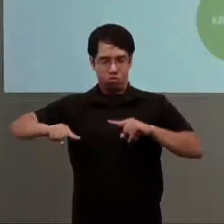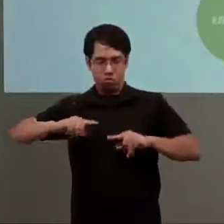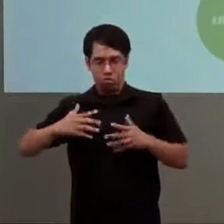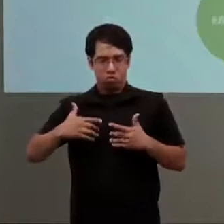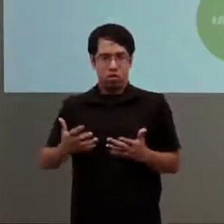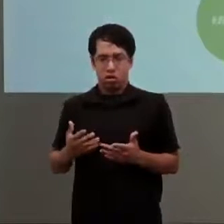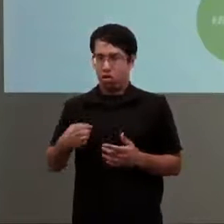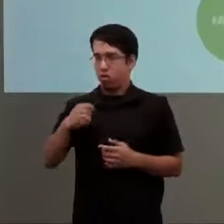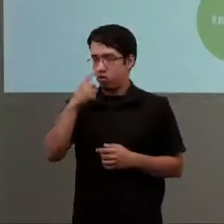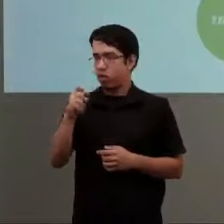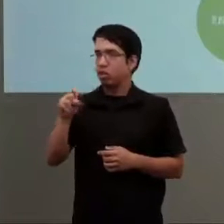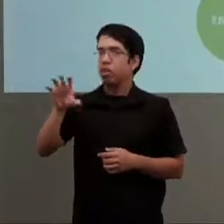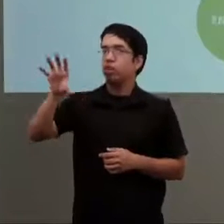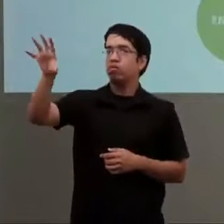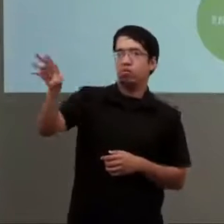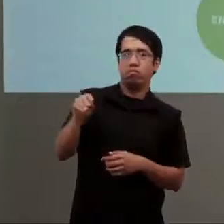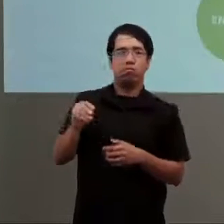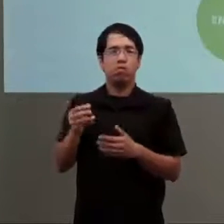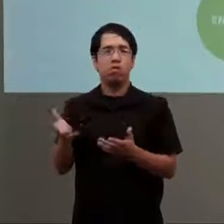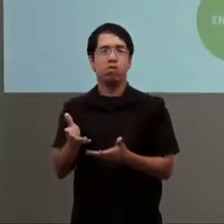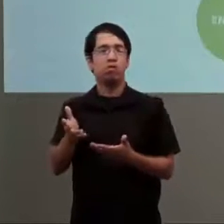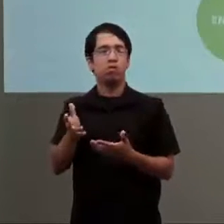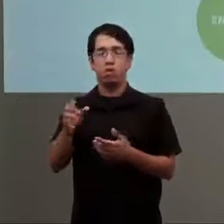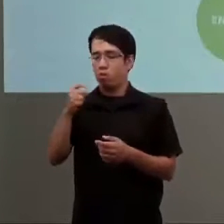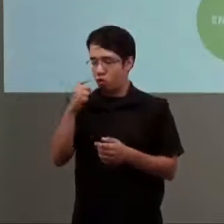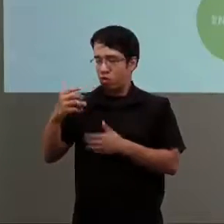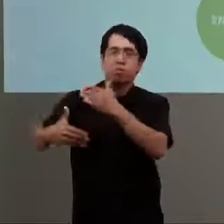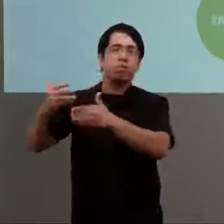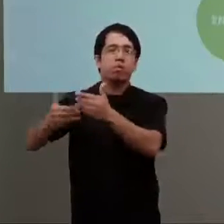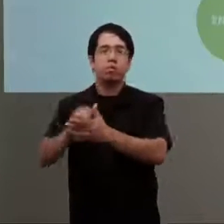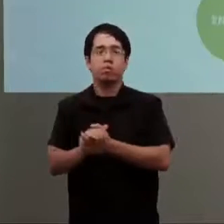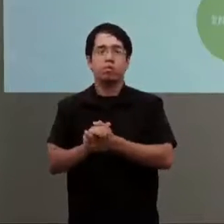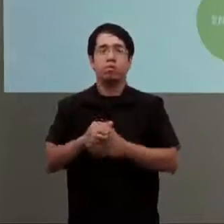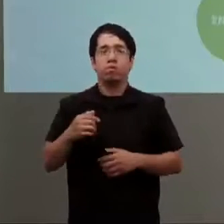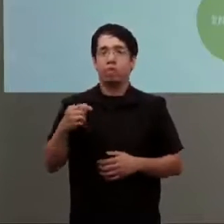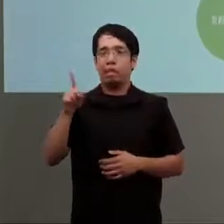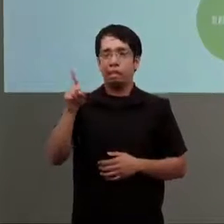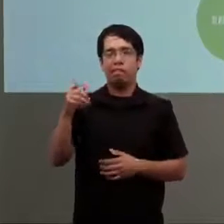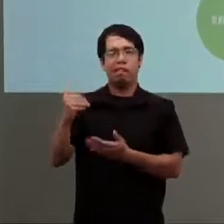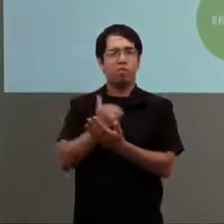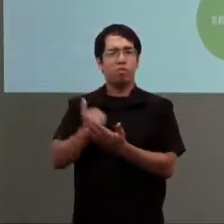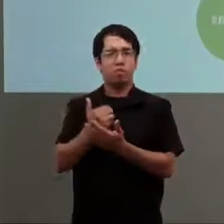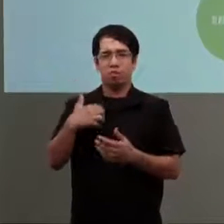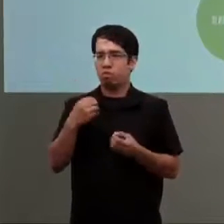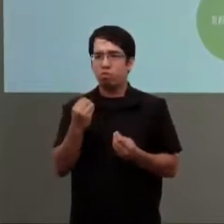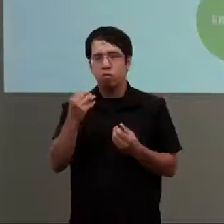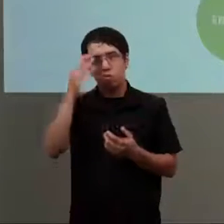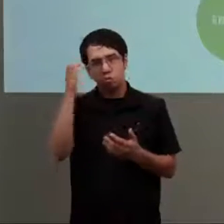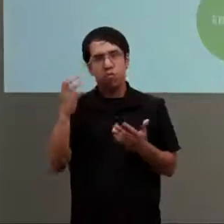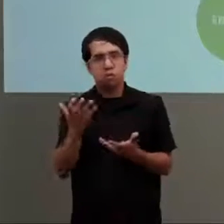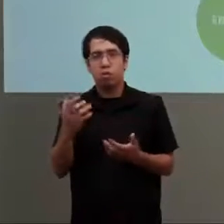referencial tengo para el diseño de mis políticas públicas? ¿Y eso por qué? Porque eso me ayuda a explicar,